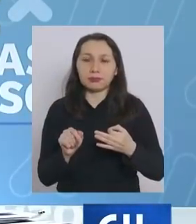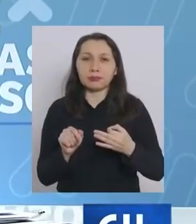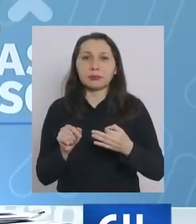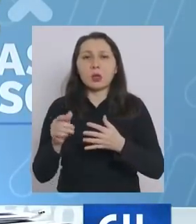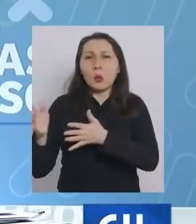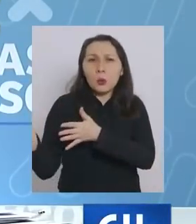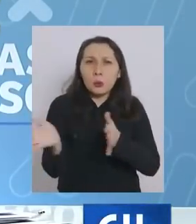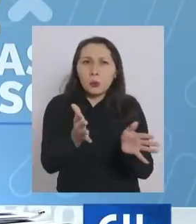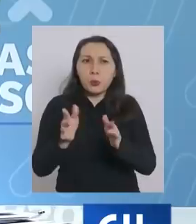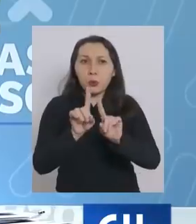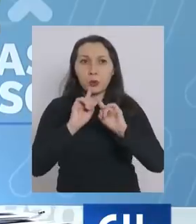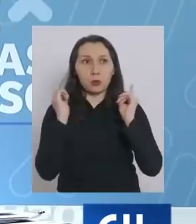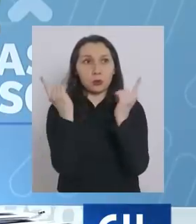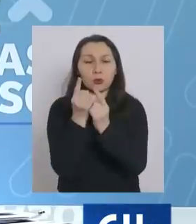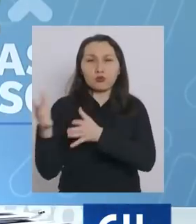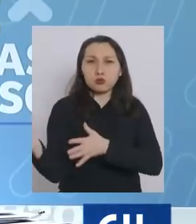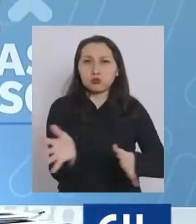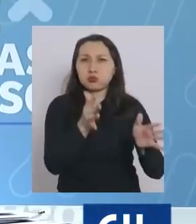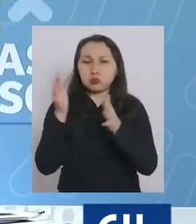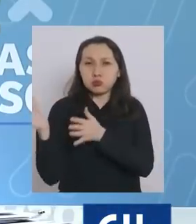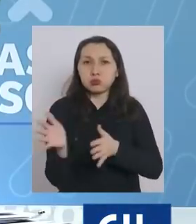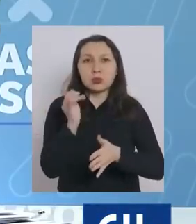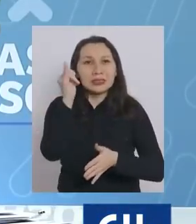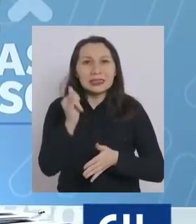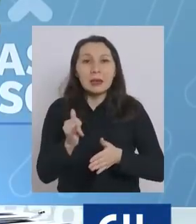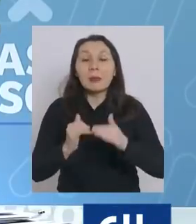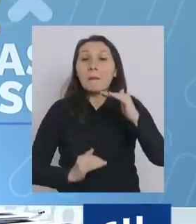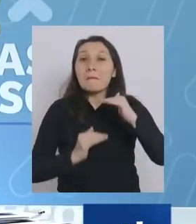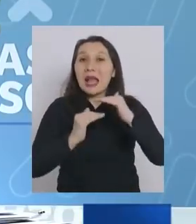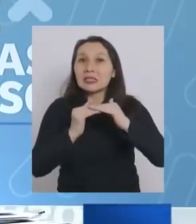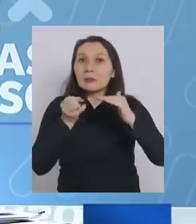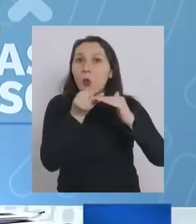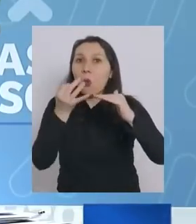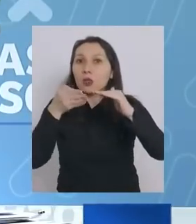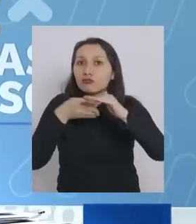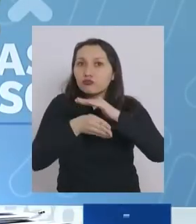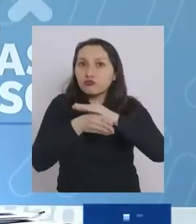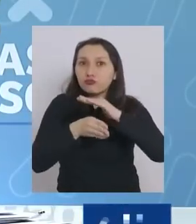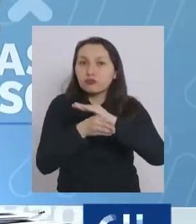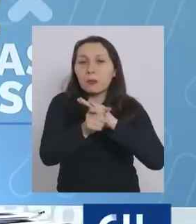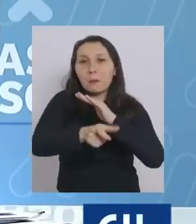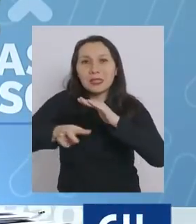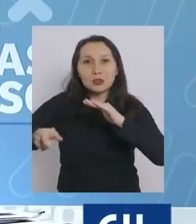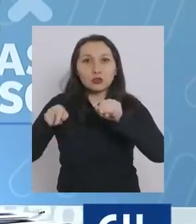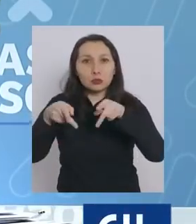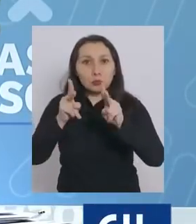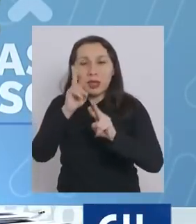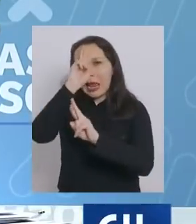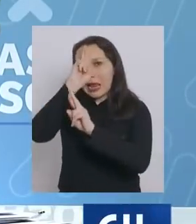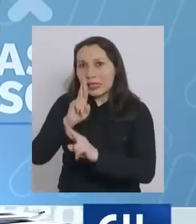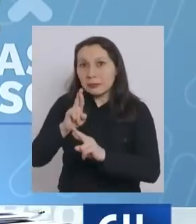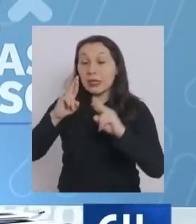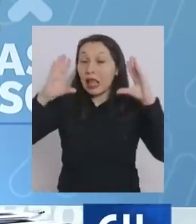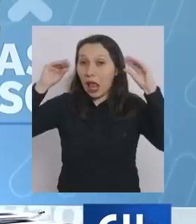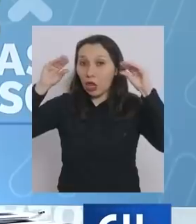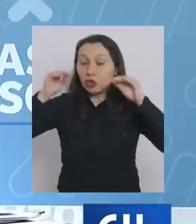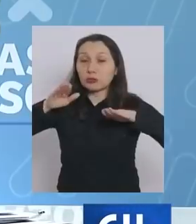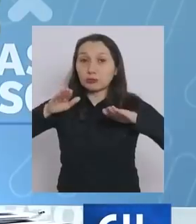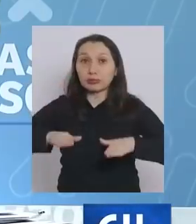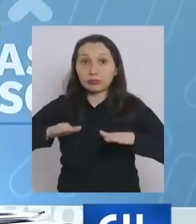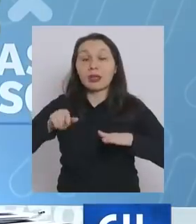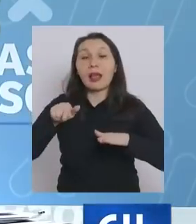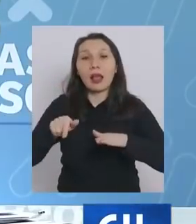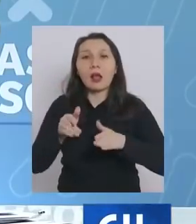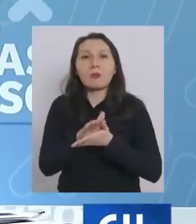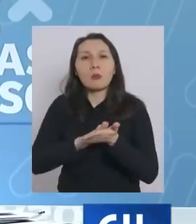la ventilación, que es muy importante, mantener los aforos, mantener, digamos, el respeto por el toque de queda en los